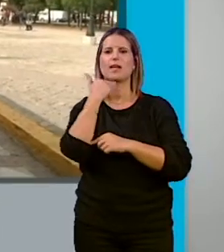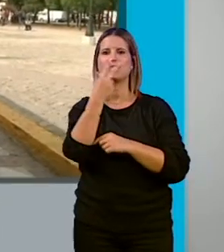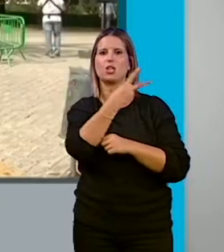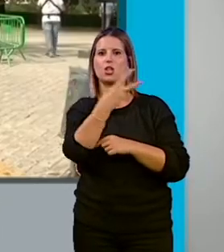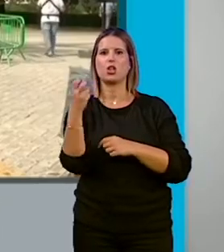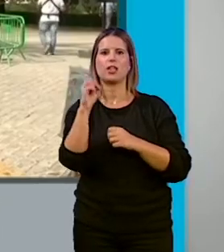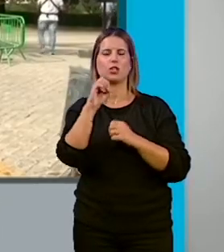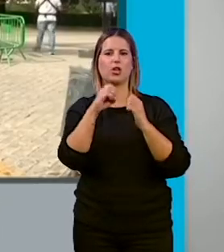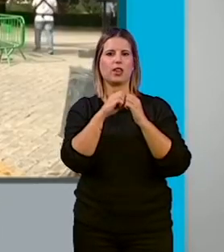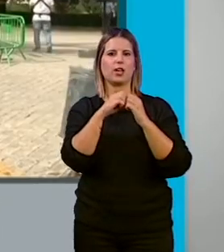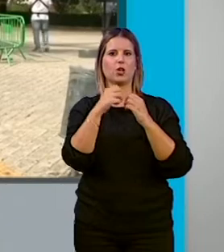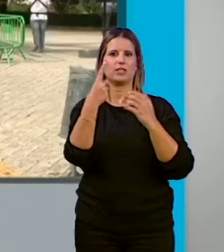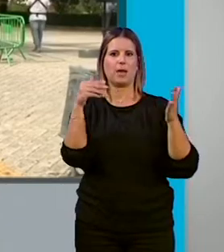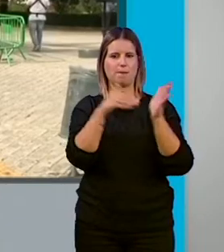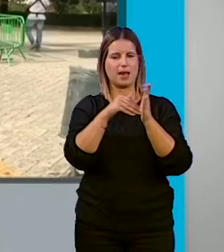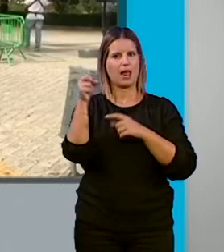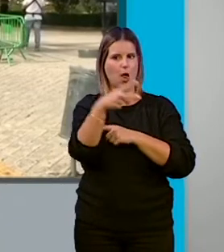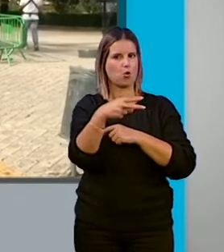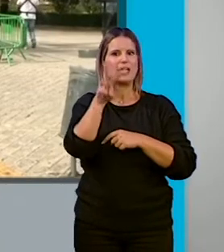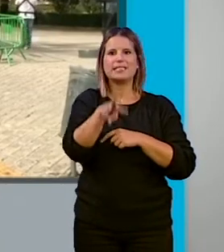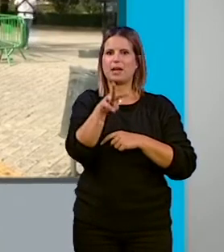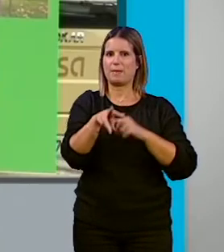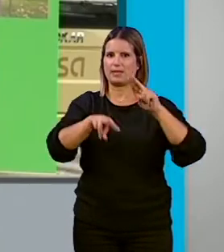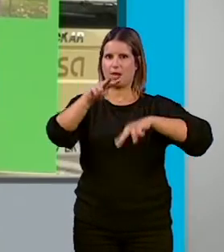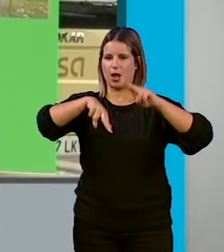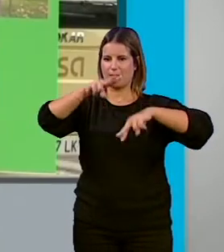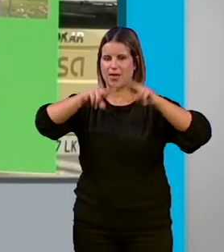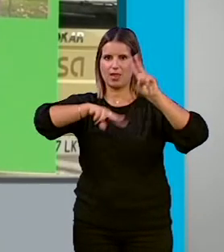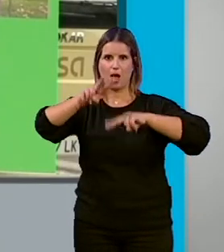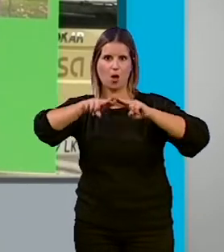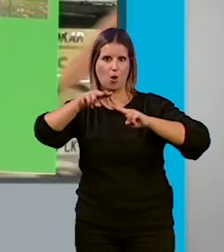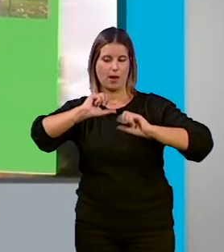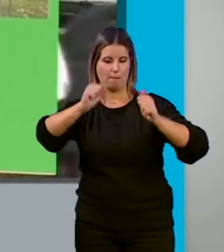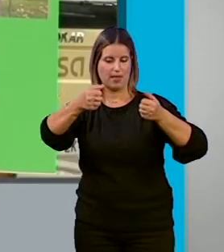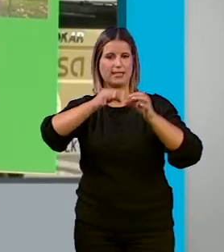euros y el plazo de ejecución serán tres meses, con el inicio de la obra durante este mes de septiembre.